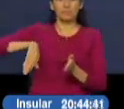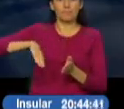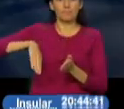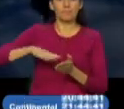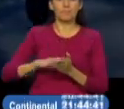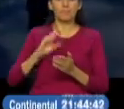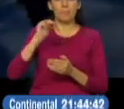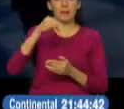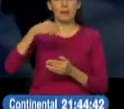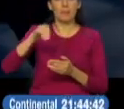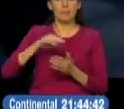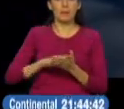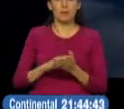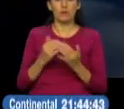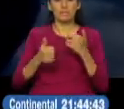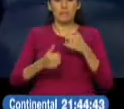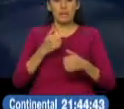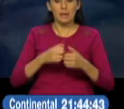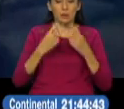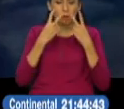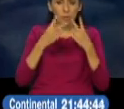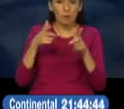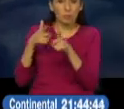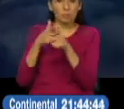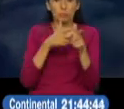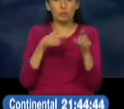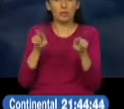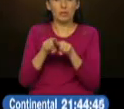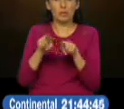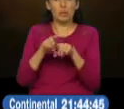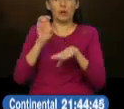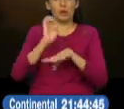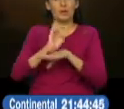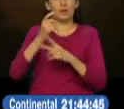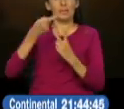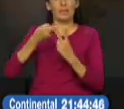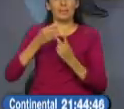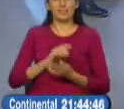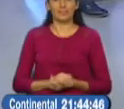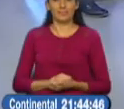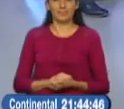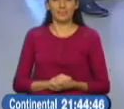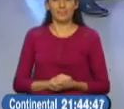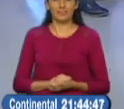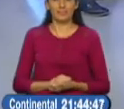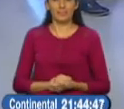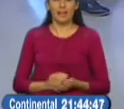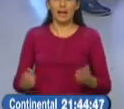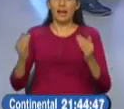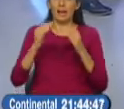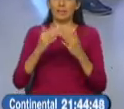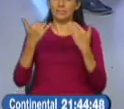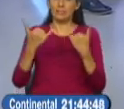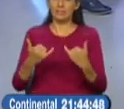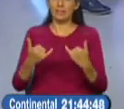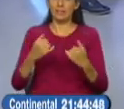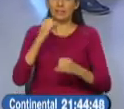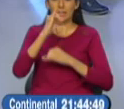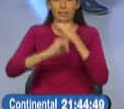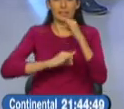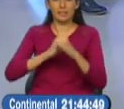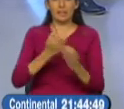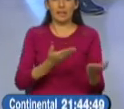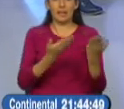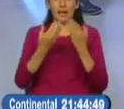para el miércoles el hecho se investiga como un caso de terrorismo Fanilara Ecuador TV hasta aquí las noticias internacionales vienen los